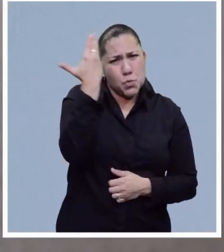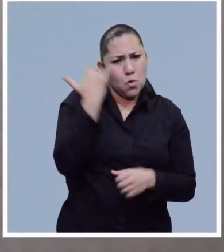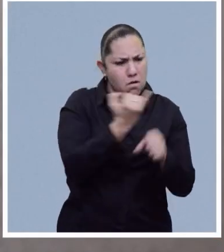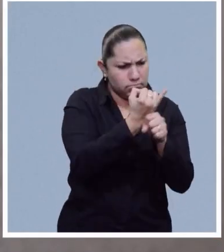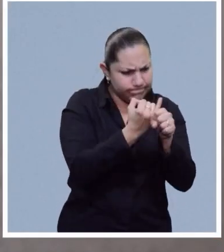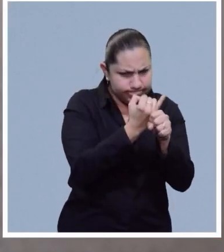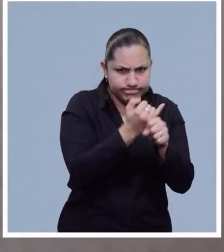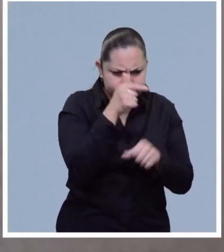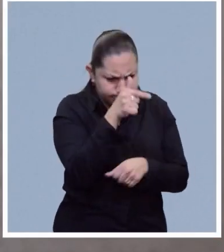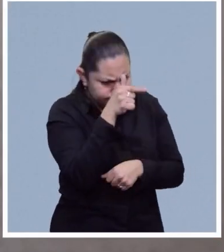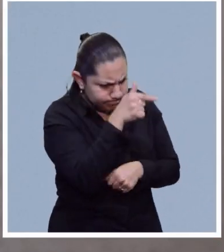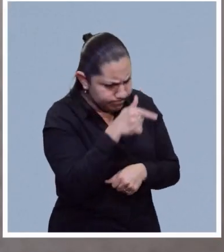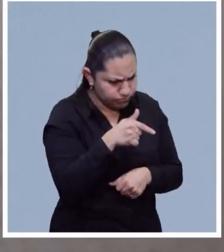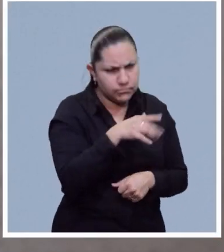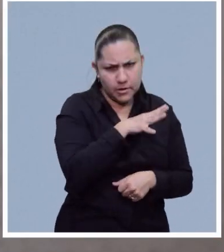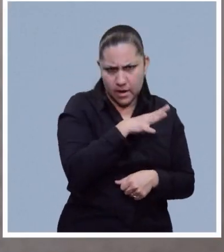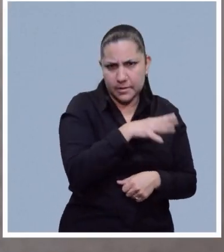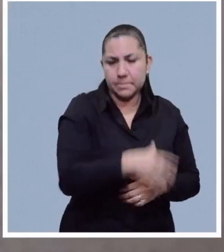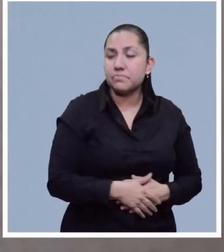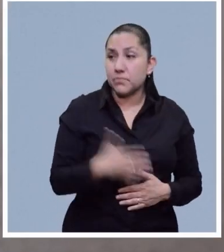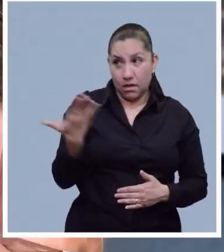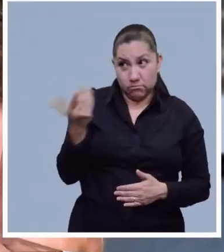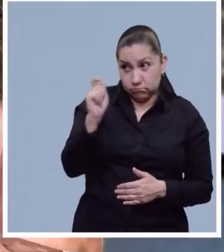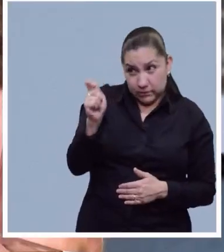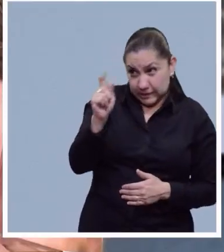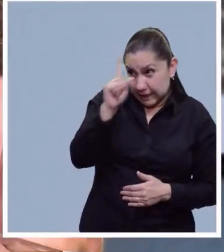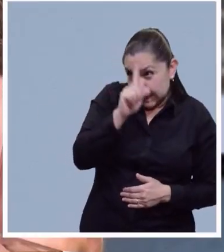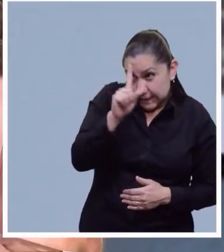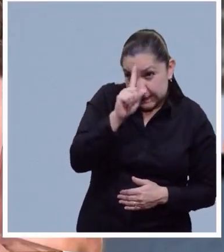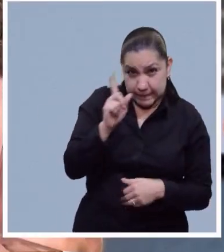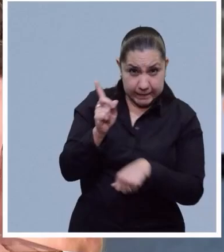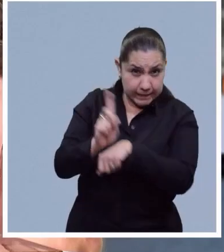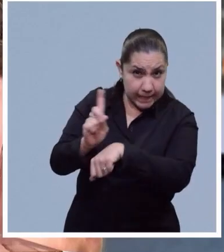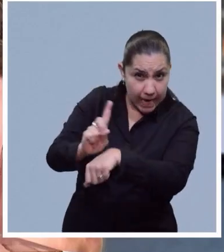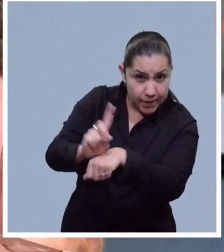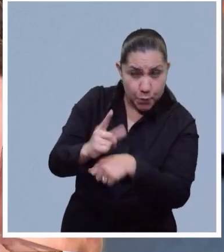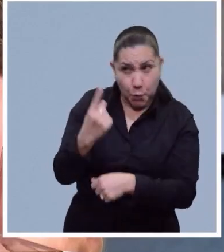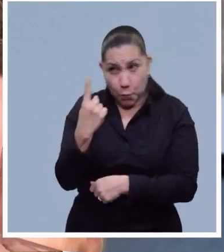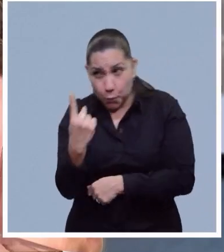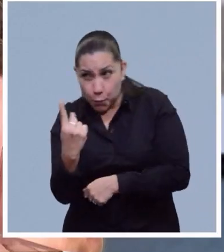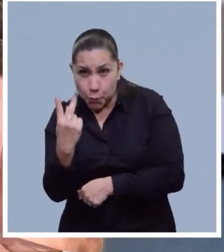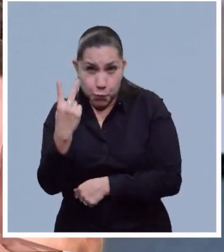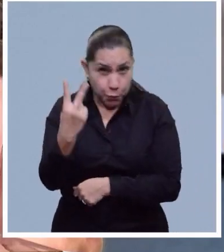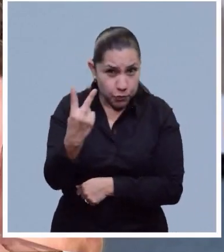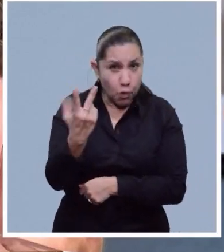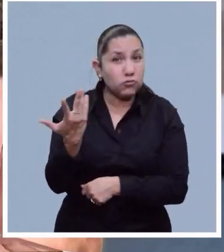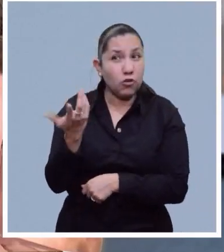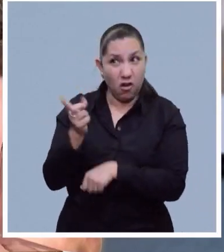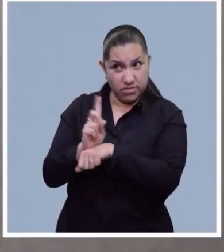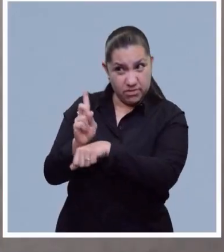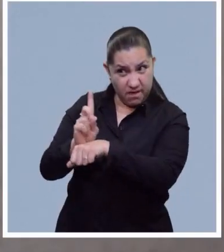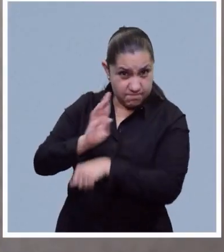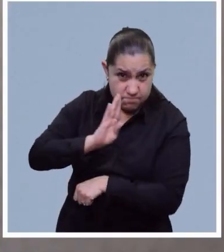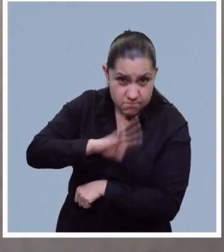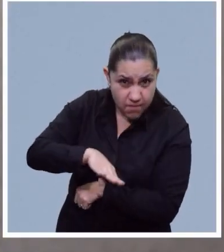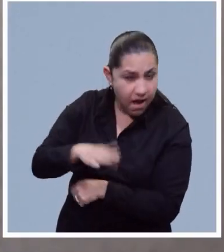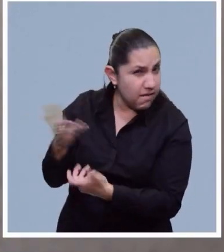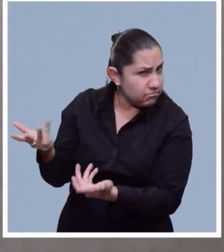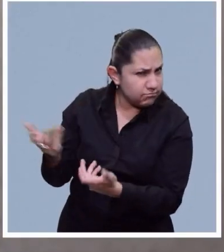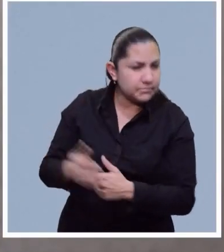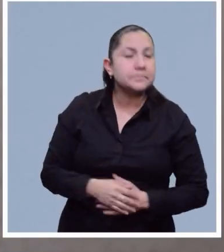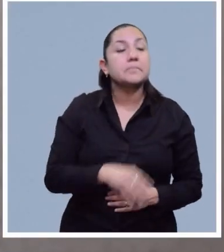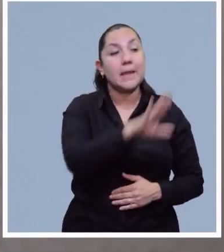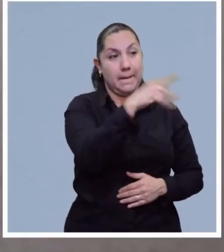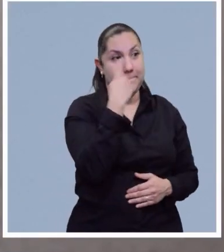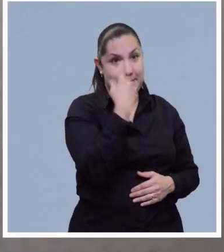ya varios años. Entonces, ¿serían la recomendación uno, dos, sí diariamente? Bueno, desde luego, esto es lo que